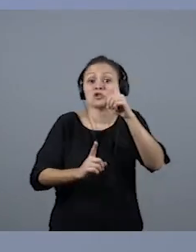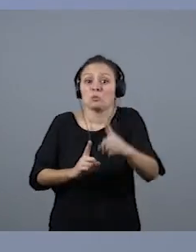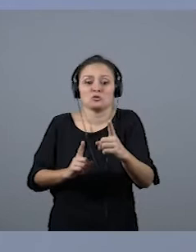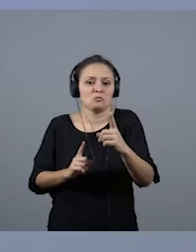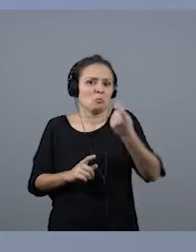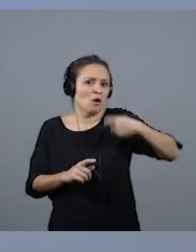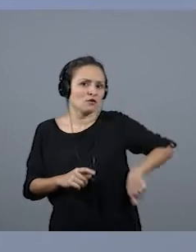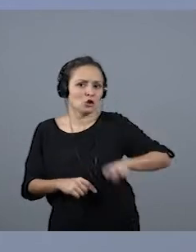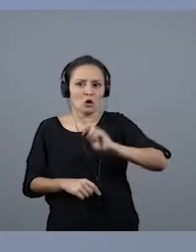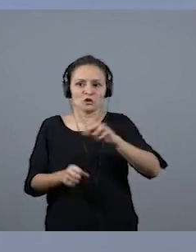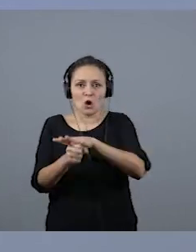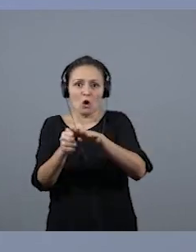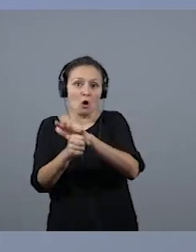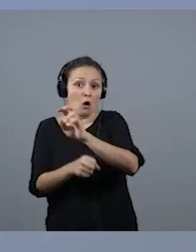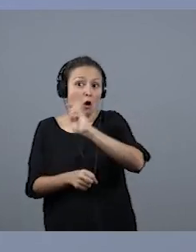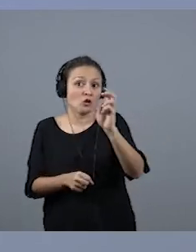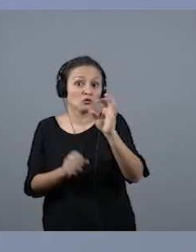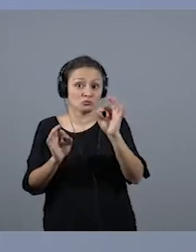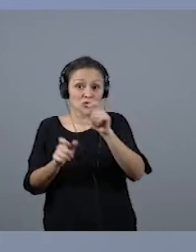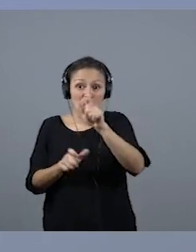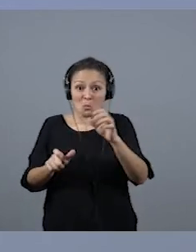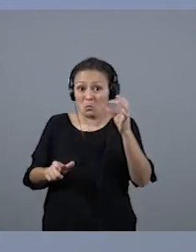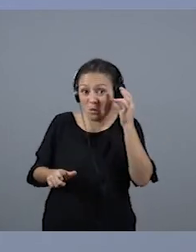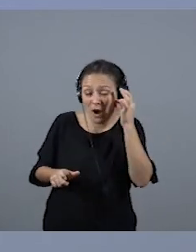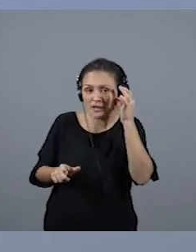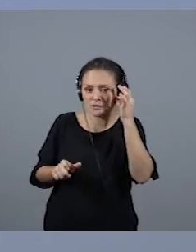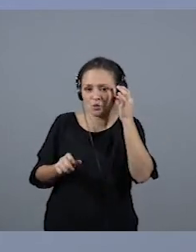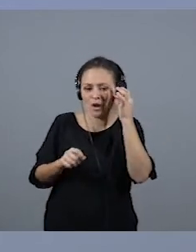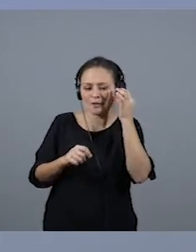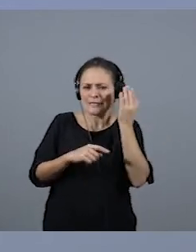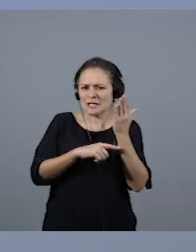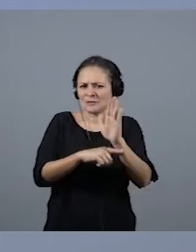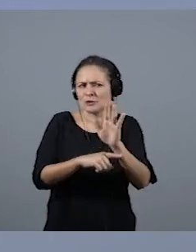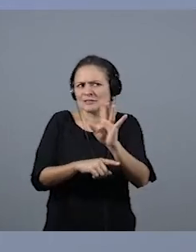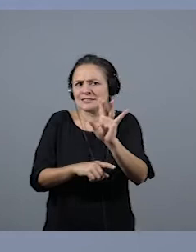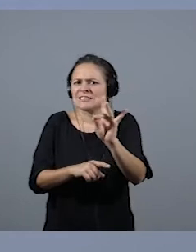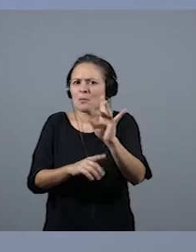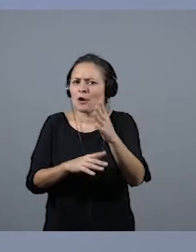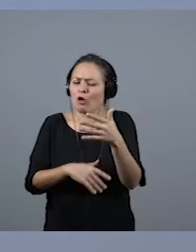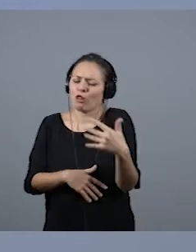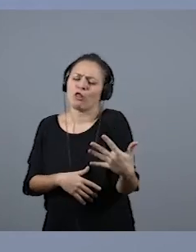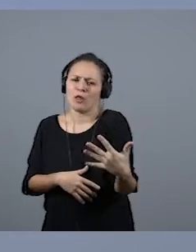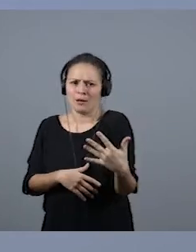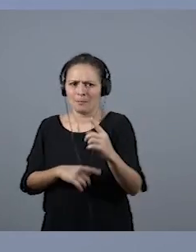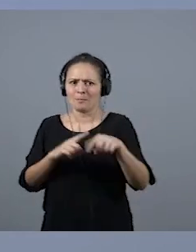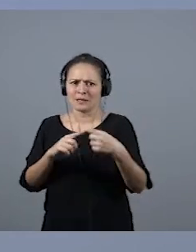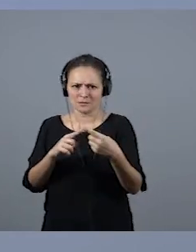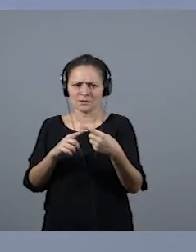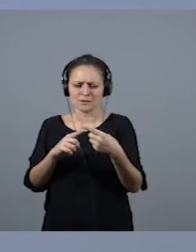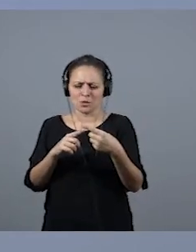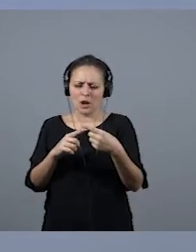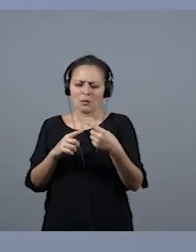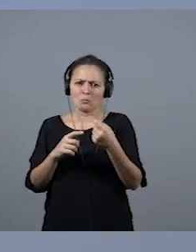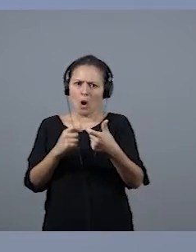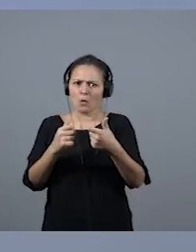sector en el que las mujeres han estado subrepresentadas, pero que han habido pioneras, han habido harto camino